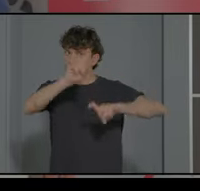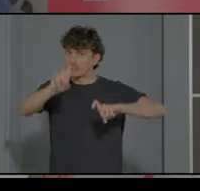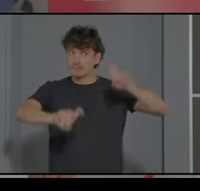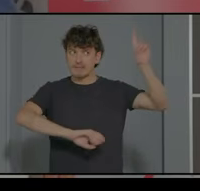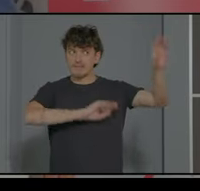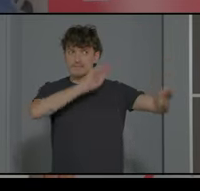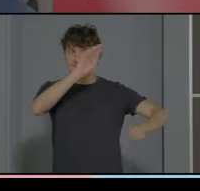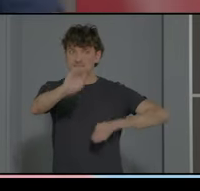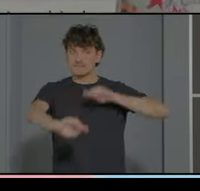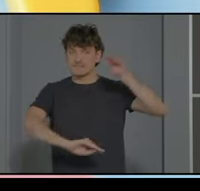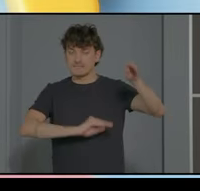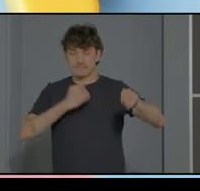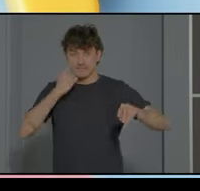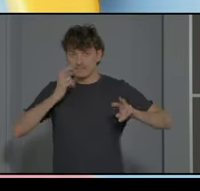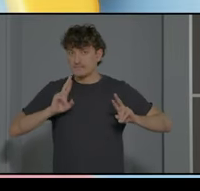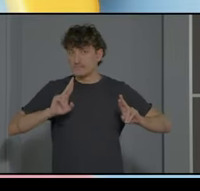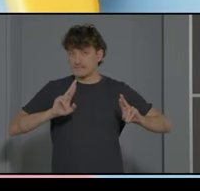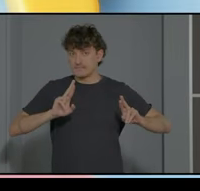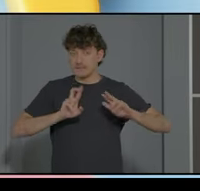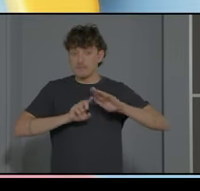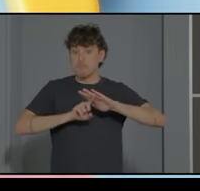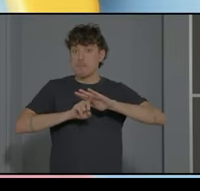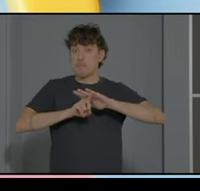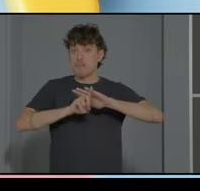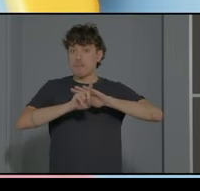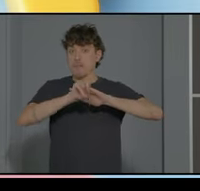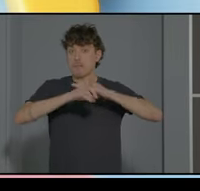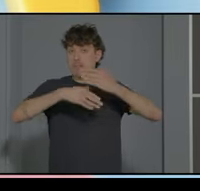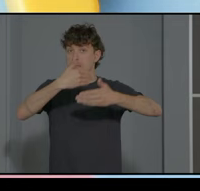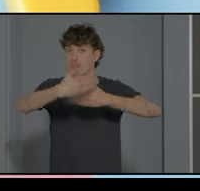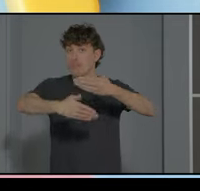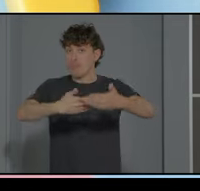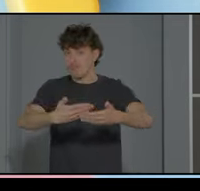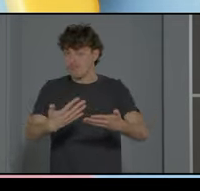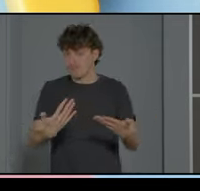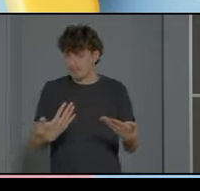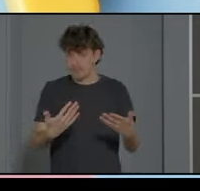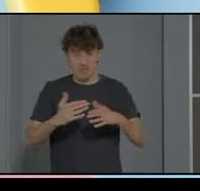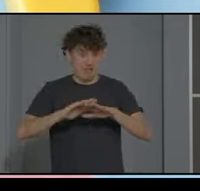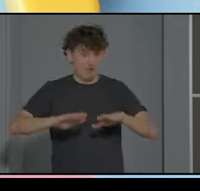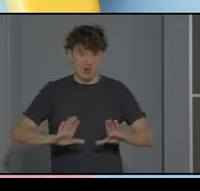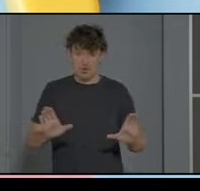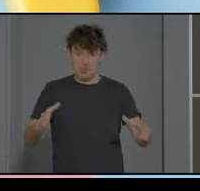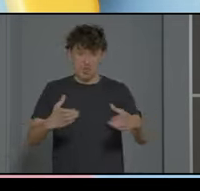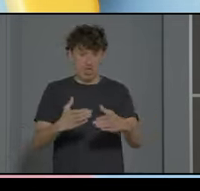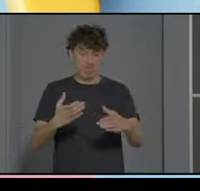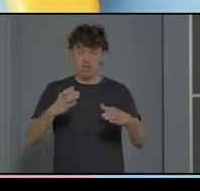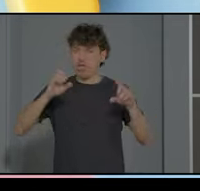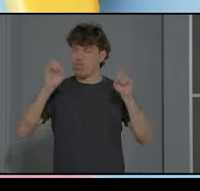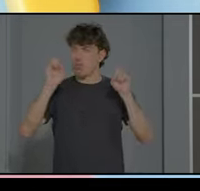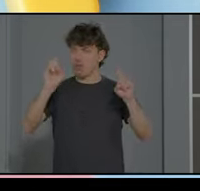podamos ir avanzando hacia algún otro sitio. Al final la comunidad educativa es muy amplia y